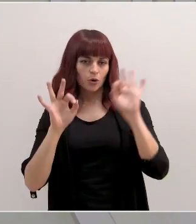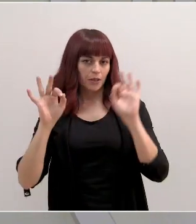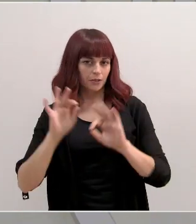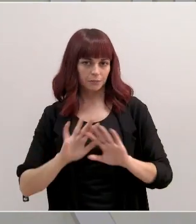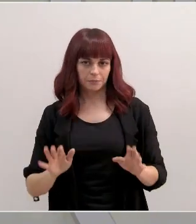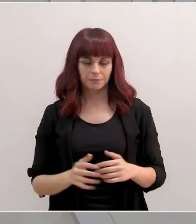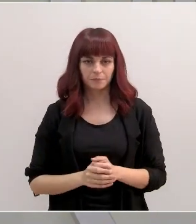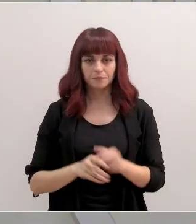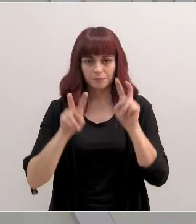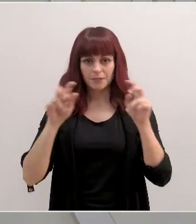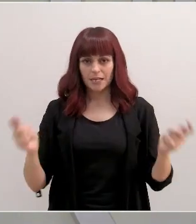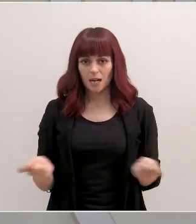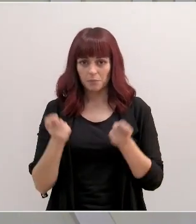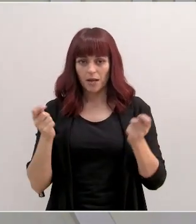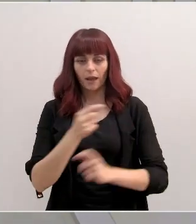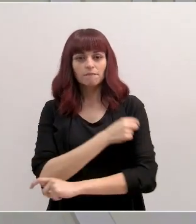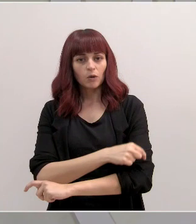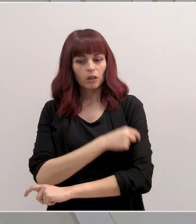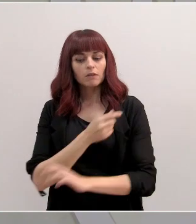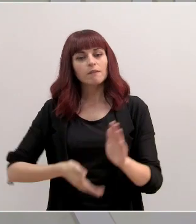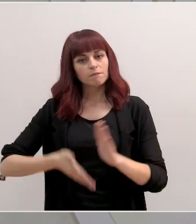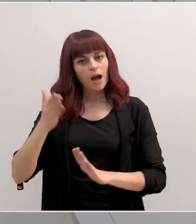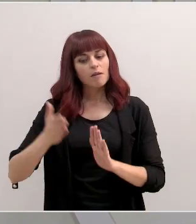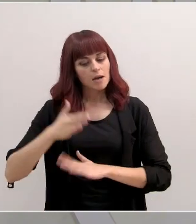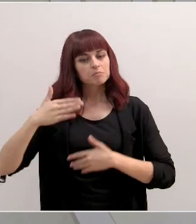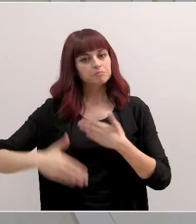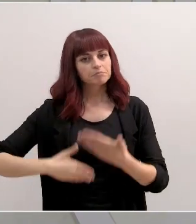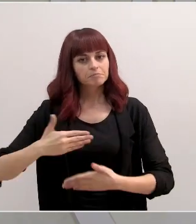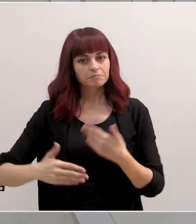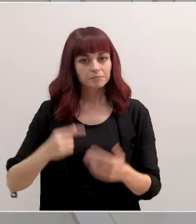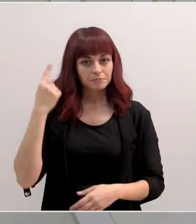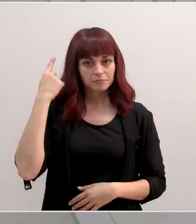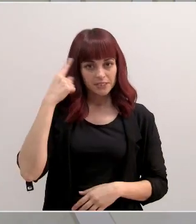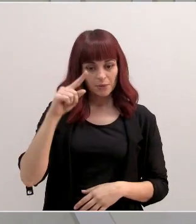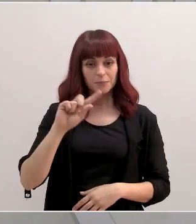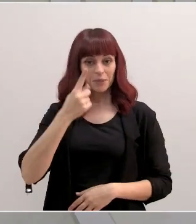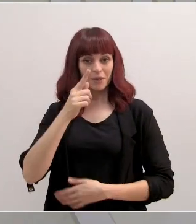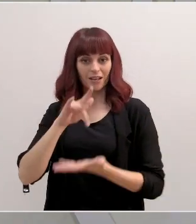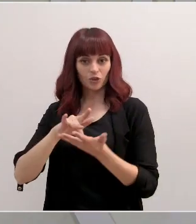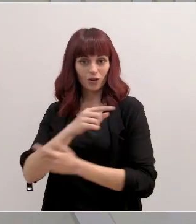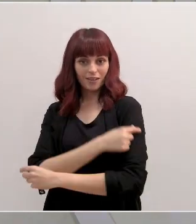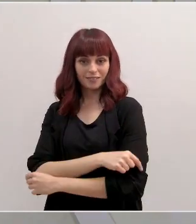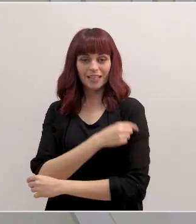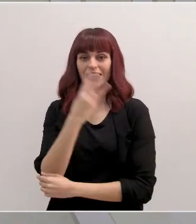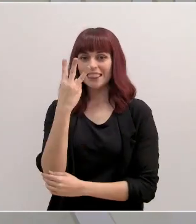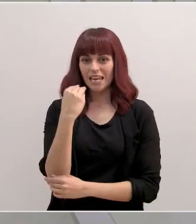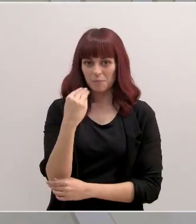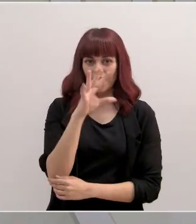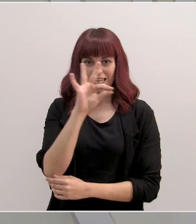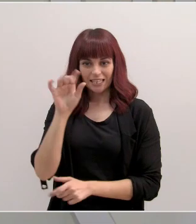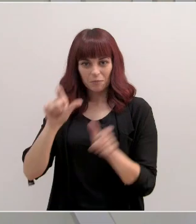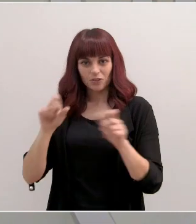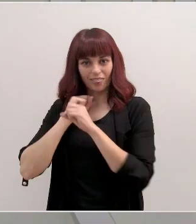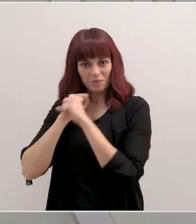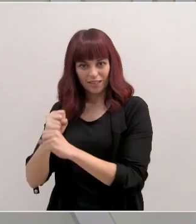En cuanto a la campaña de vacunación, seguimos progresando. Como saben, ya se han vacunado con la primera dosis a más de 3.500 grandes